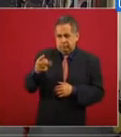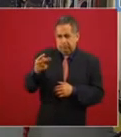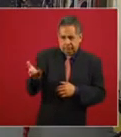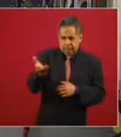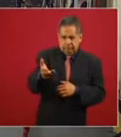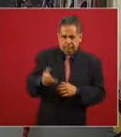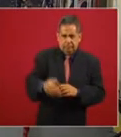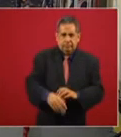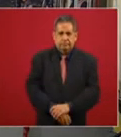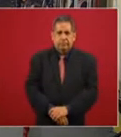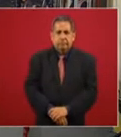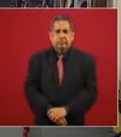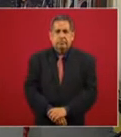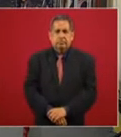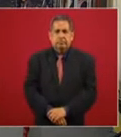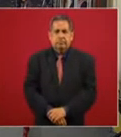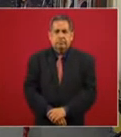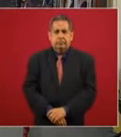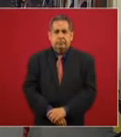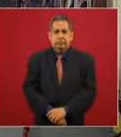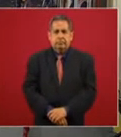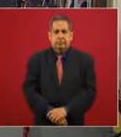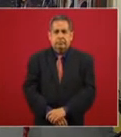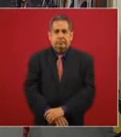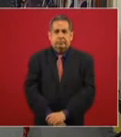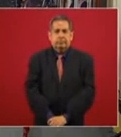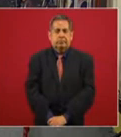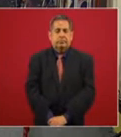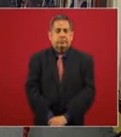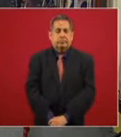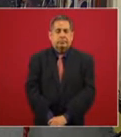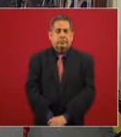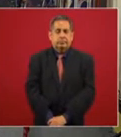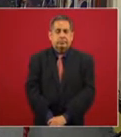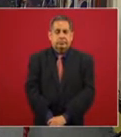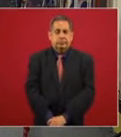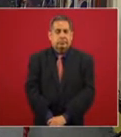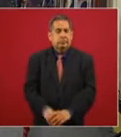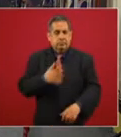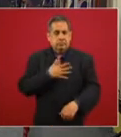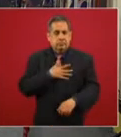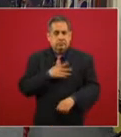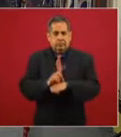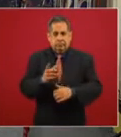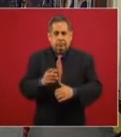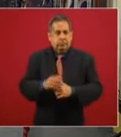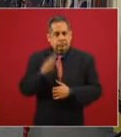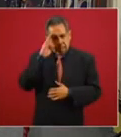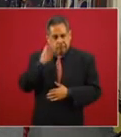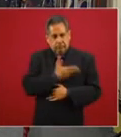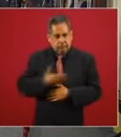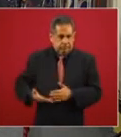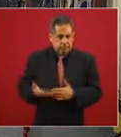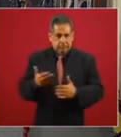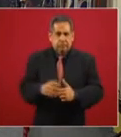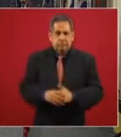no estuvo sí buen día señor presidente